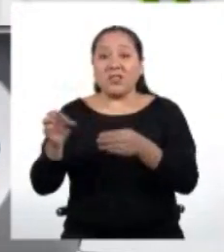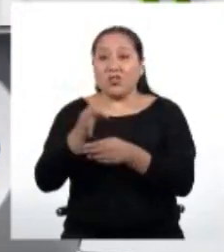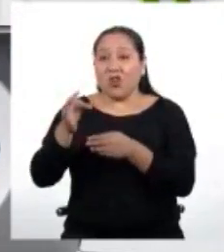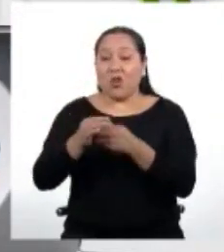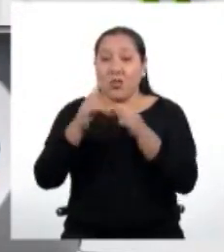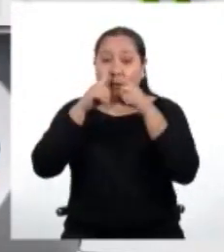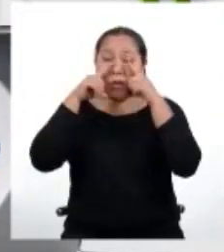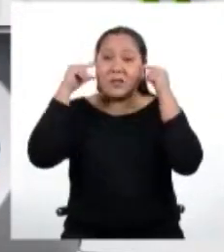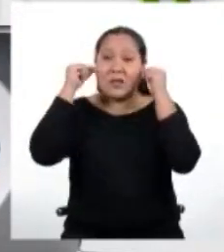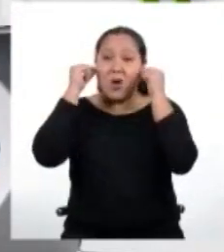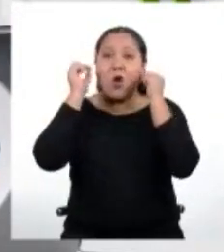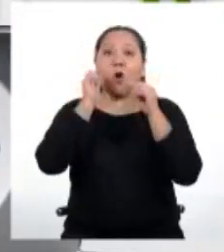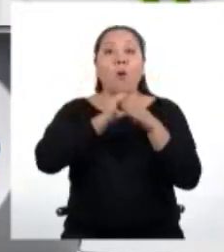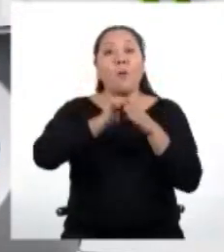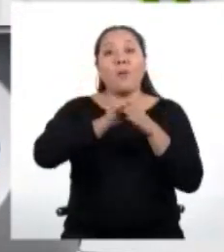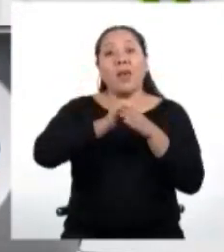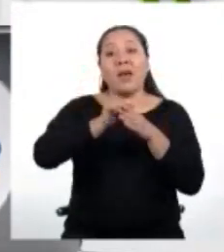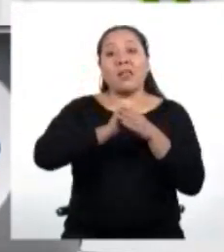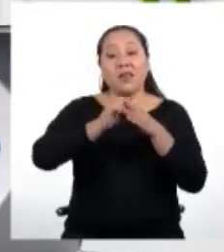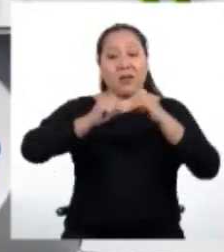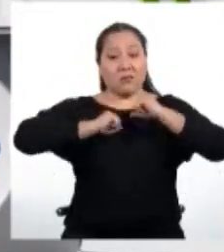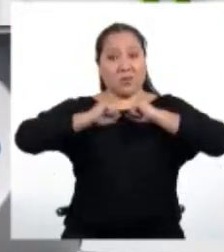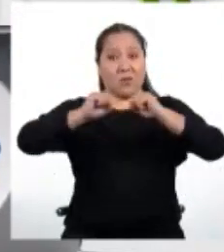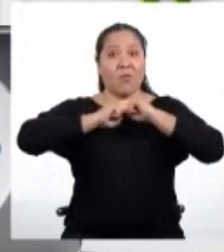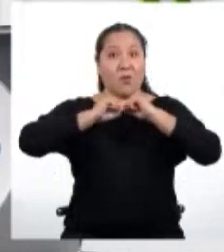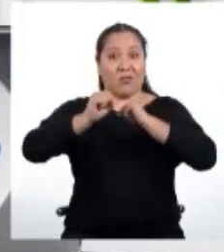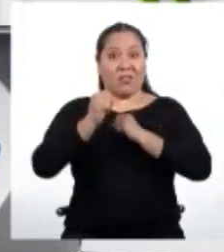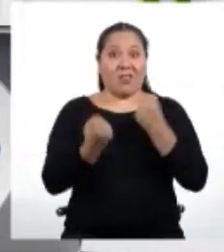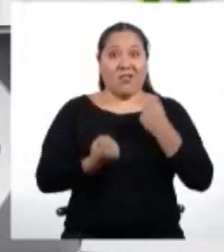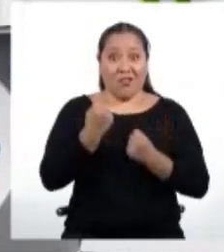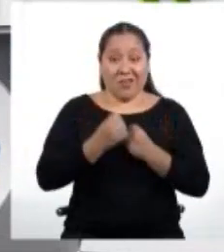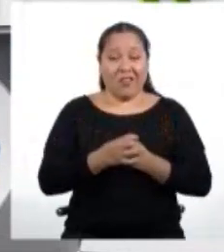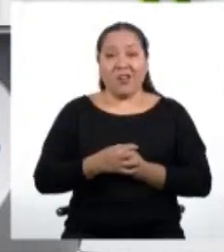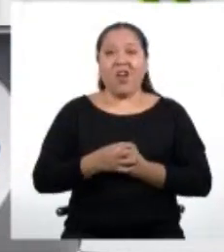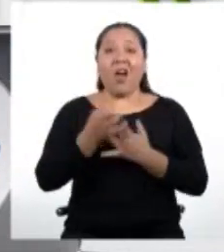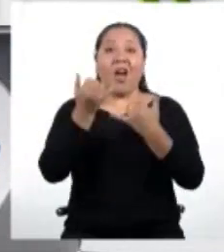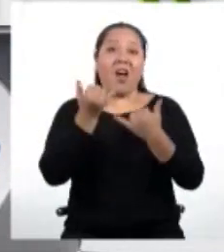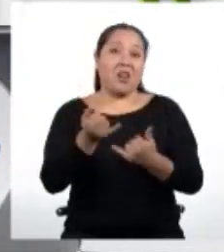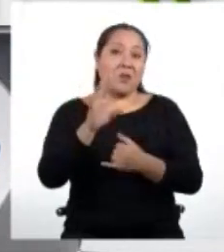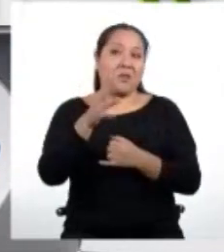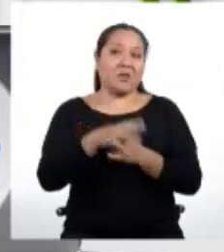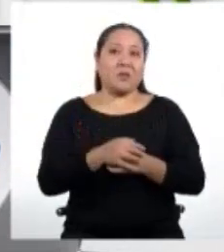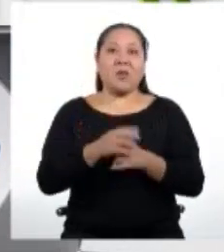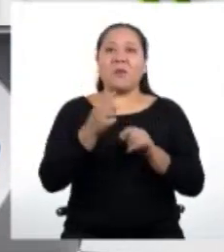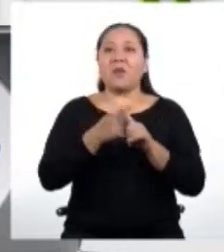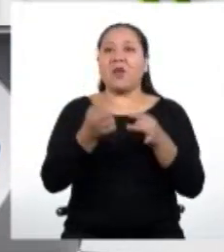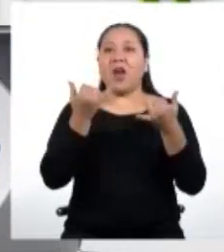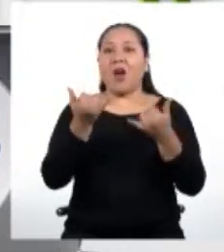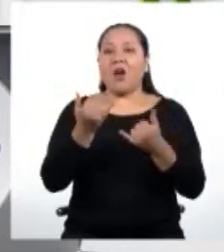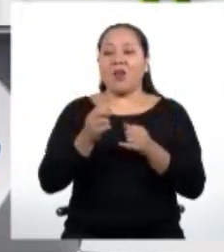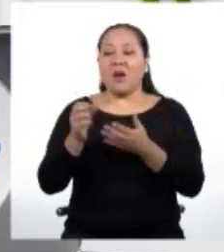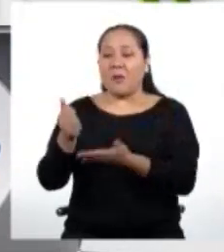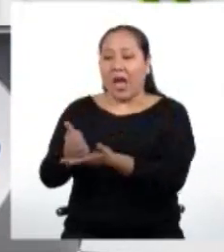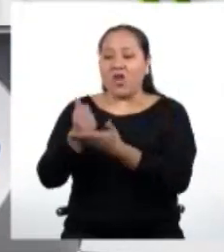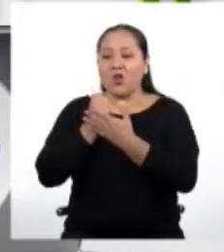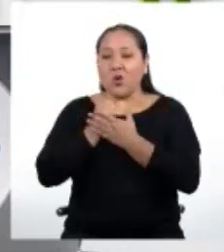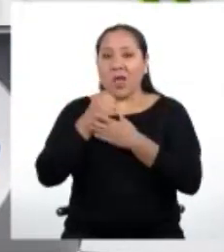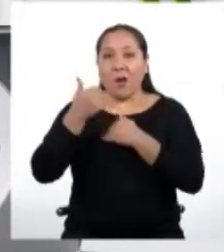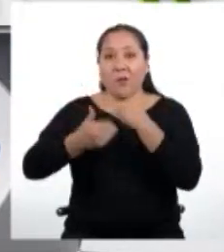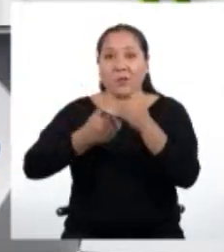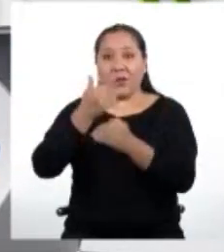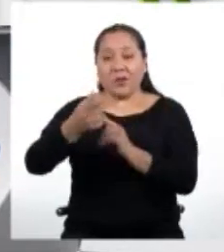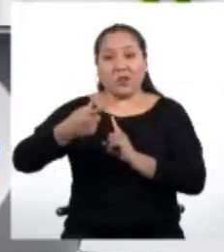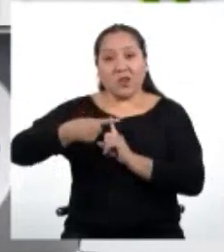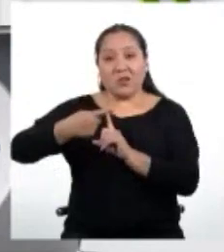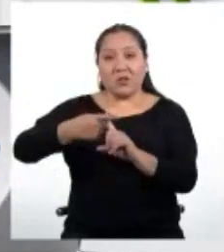o el plan de entrenamiento de un atleta. Hoy vamos a explorar un camino similar, pero usaremos como aliadas a las progresiones aritméticas para